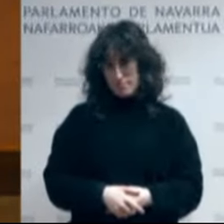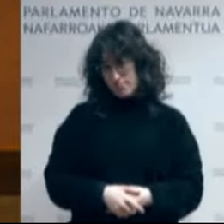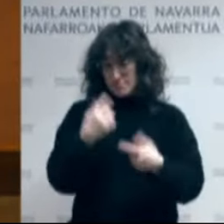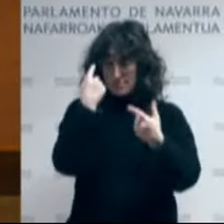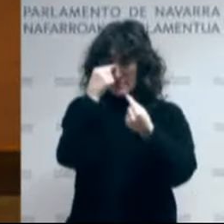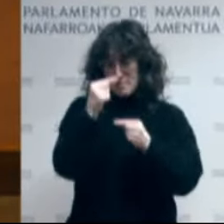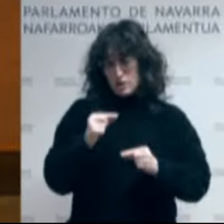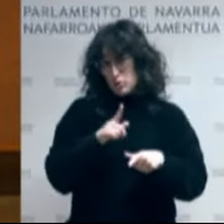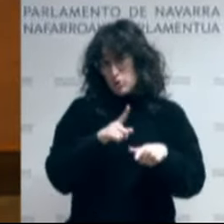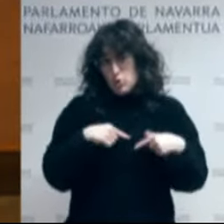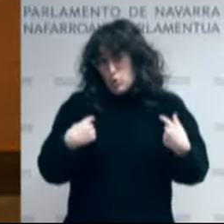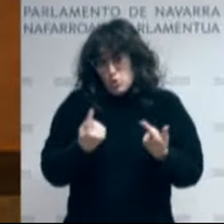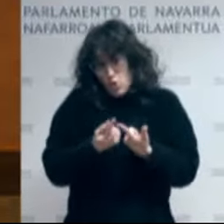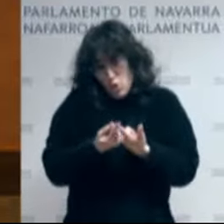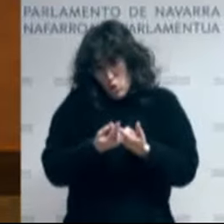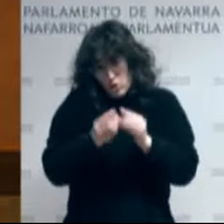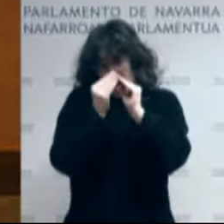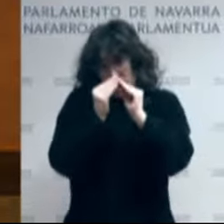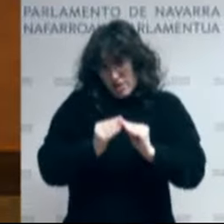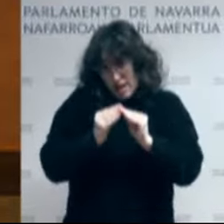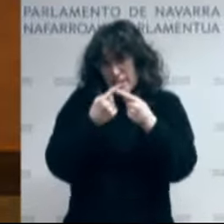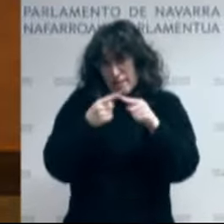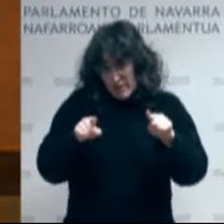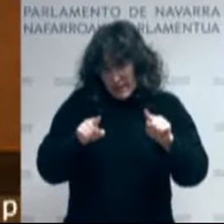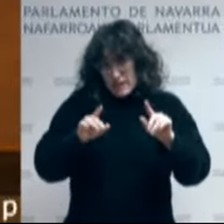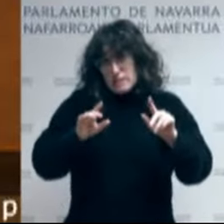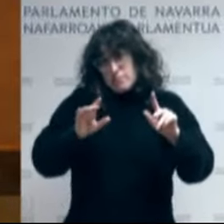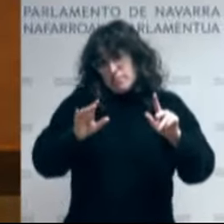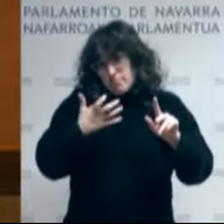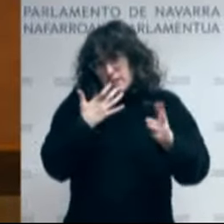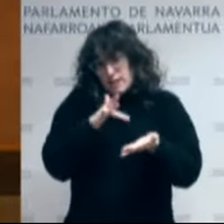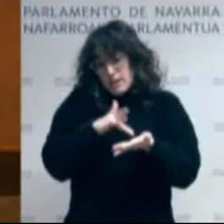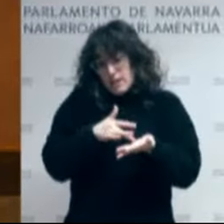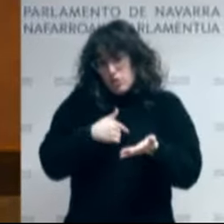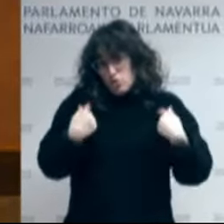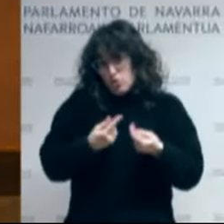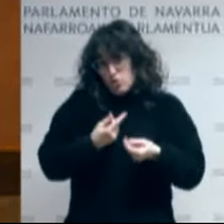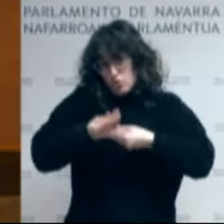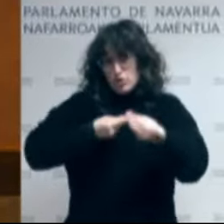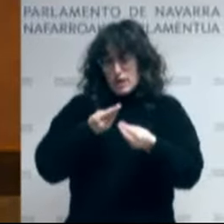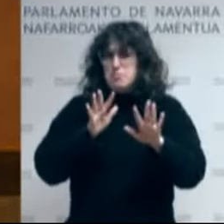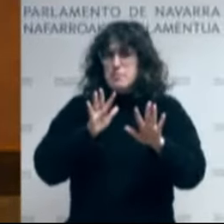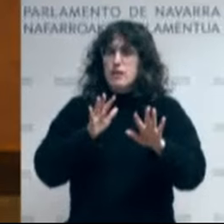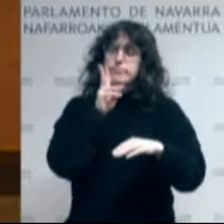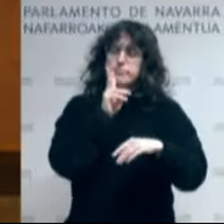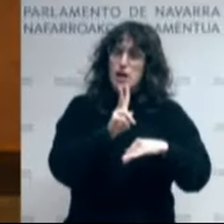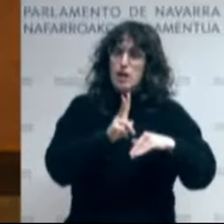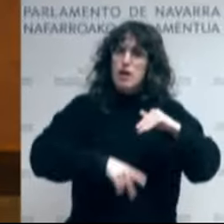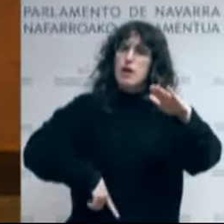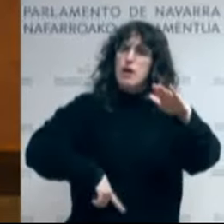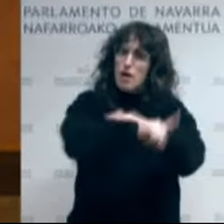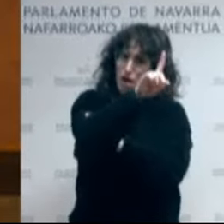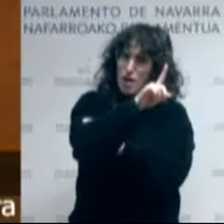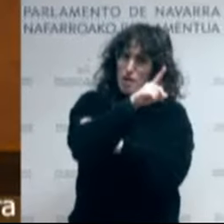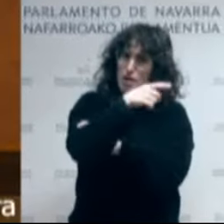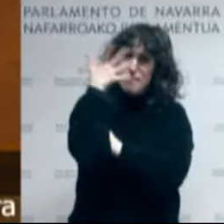aurrekontuak, baina Nafar jendartearen zat, funtseskoak direngaietan aurrera egiteko aukera